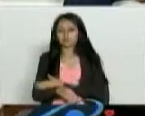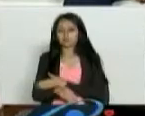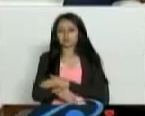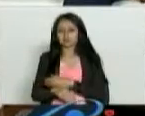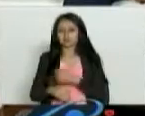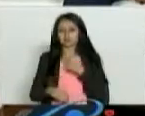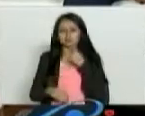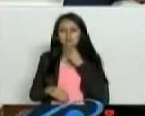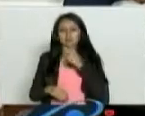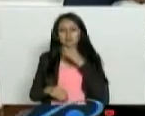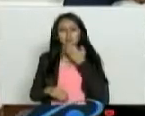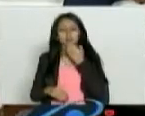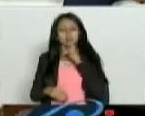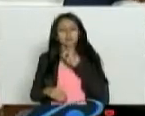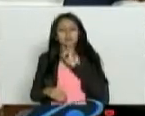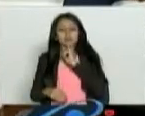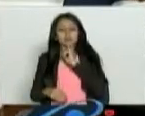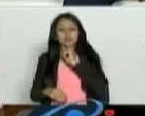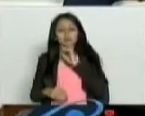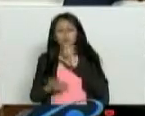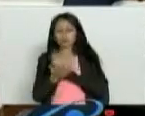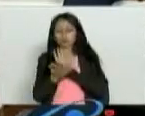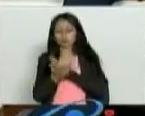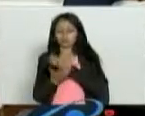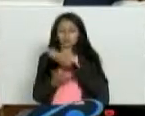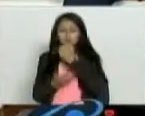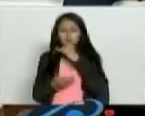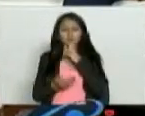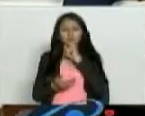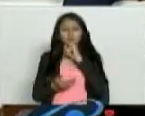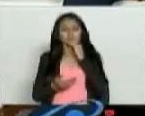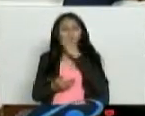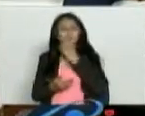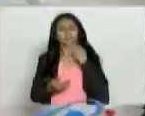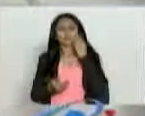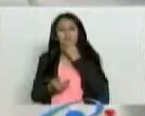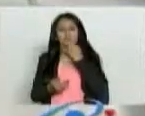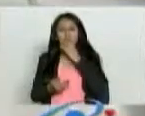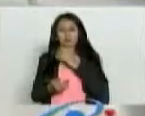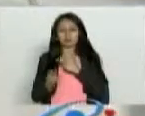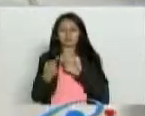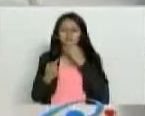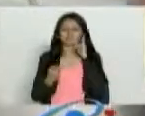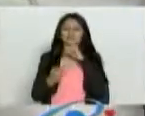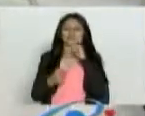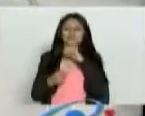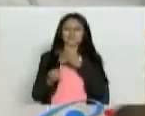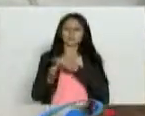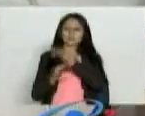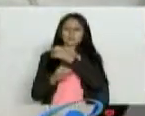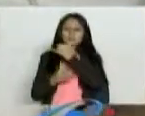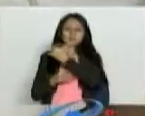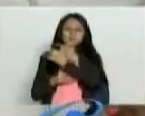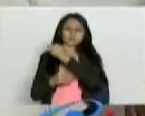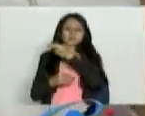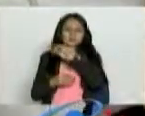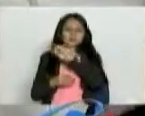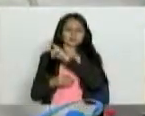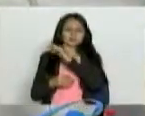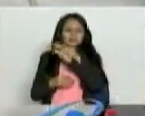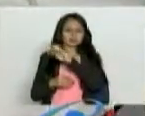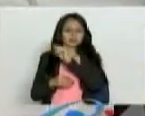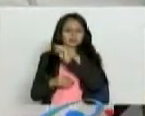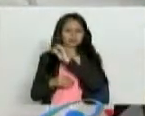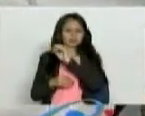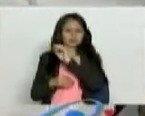cosas de Estados Unidos y le va a hacer pruebas de Estados Unidos, pensando que vive en Mistrató. ¿para qué le van a hacer un paquete de pruebas